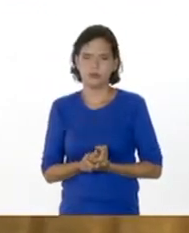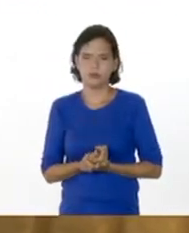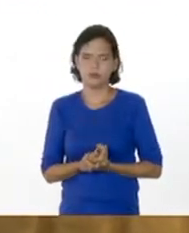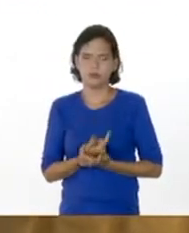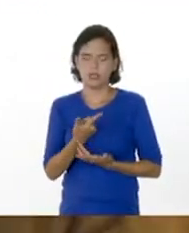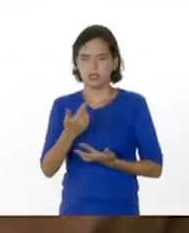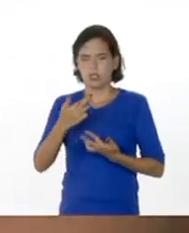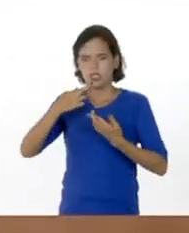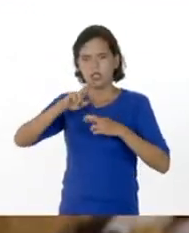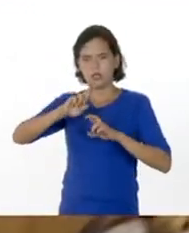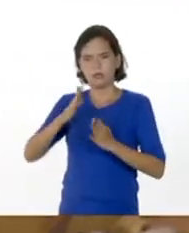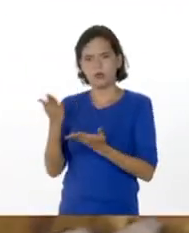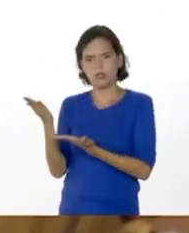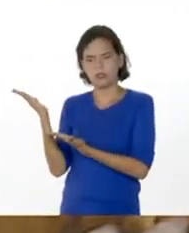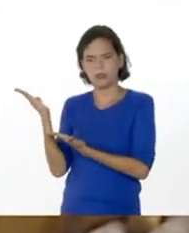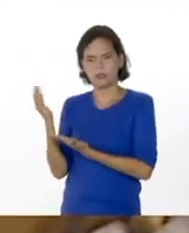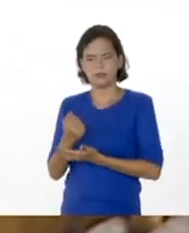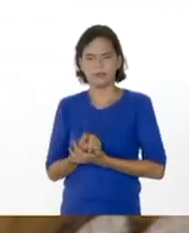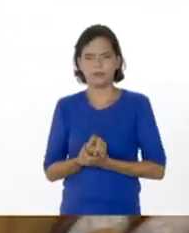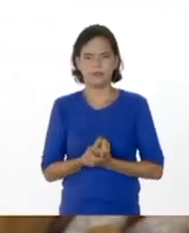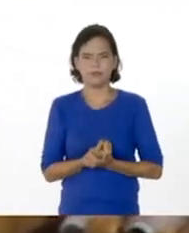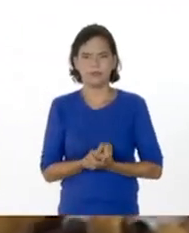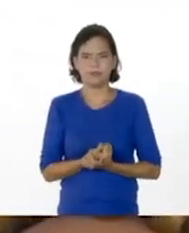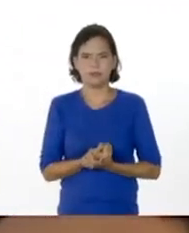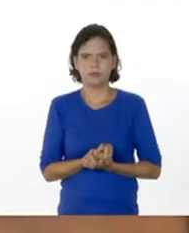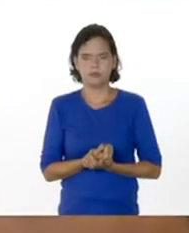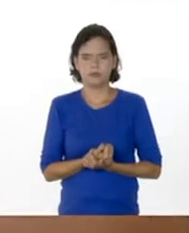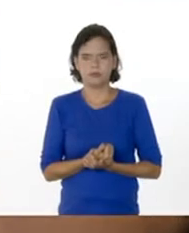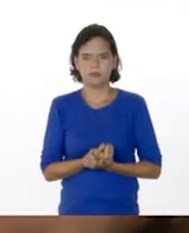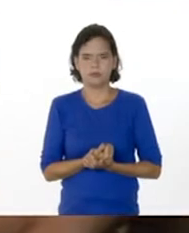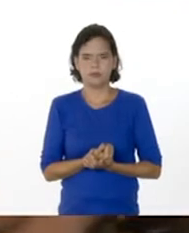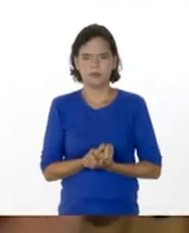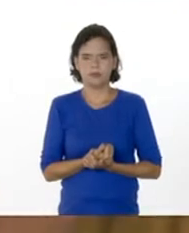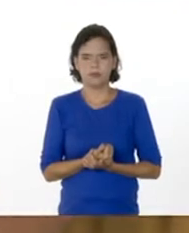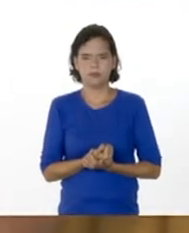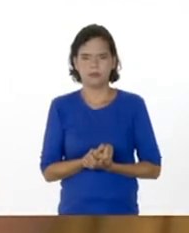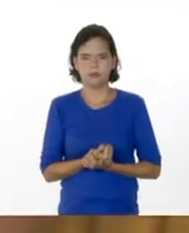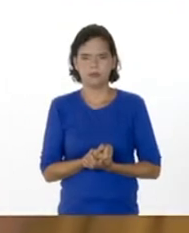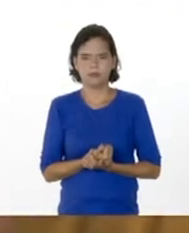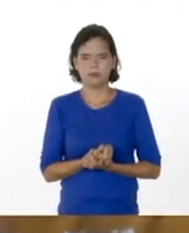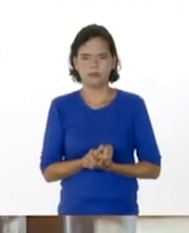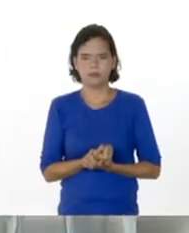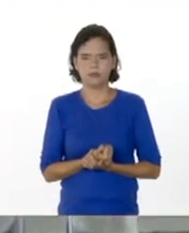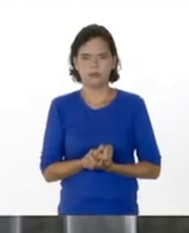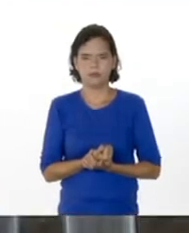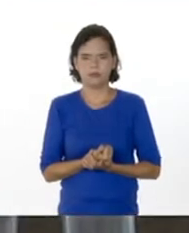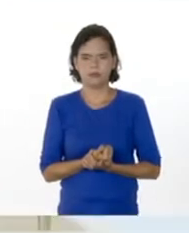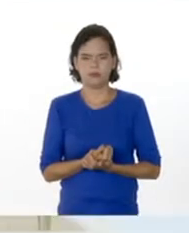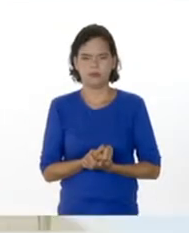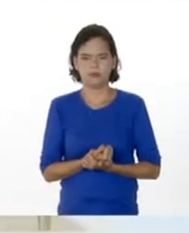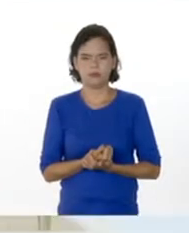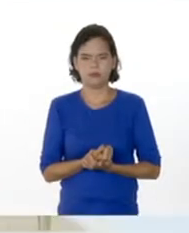está reaccionando permanganato de potasio con peróxido